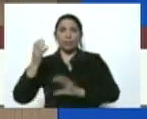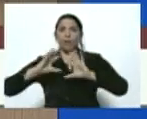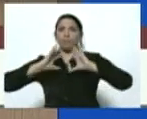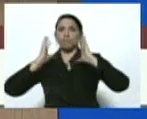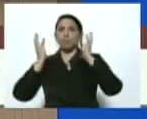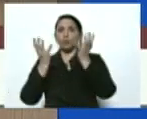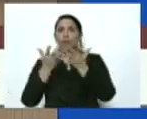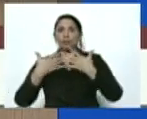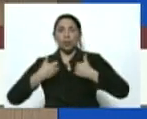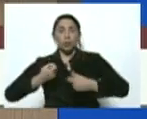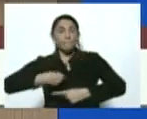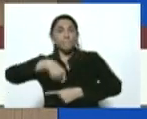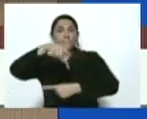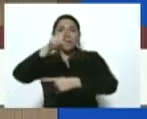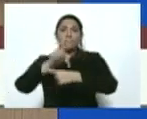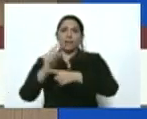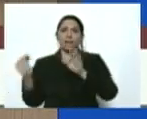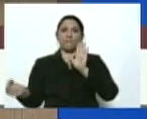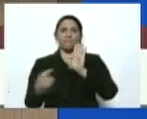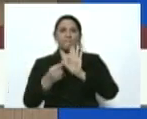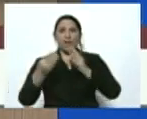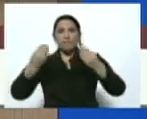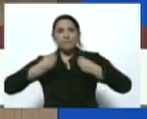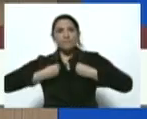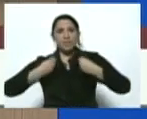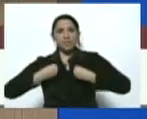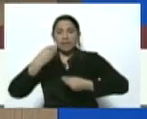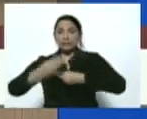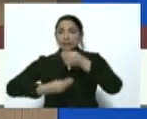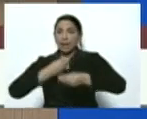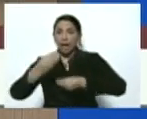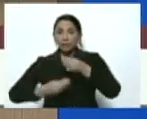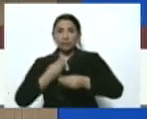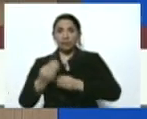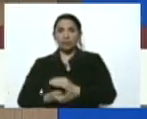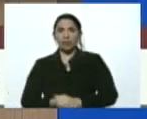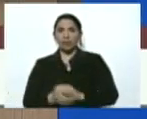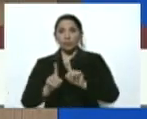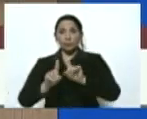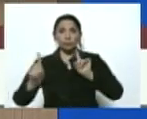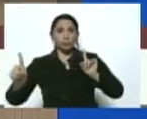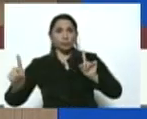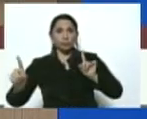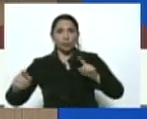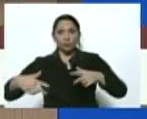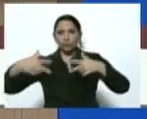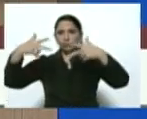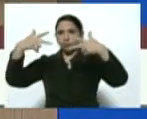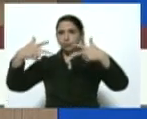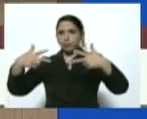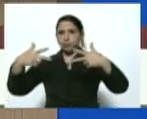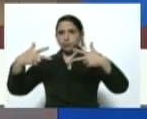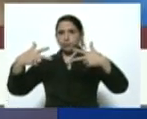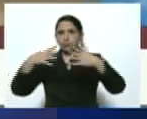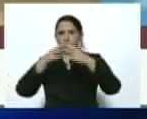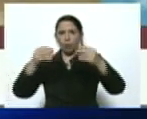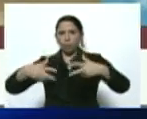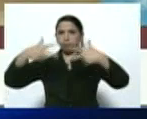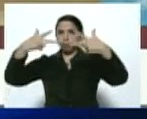Salud por primera vez en la vida se realiza a distancia a través de una videoconferencia